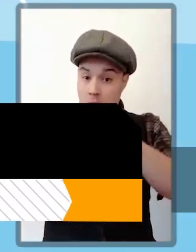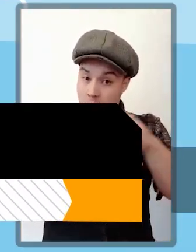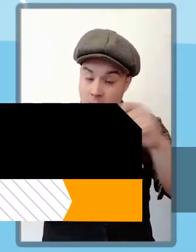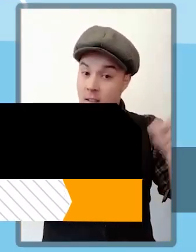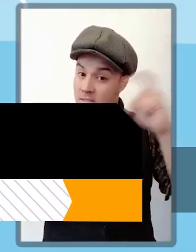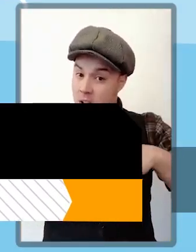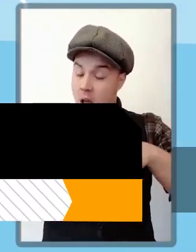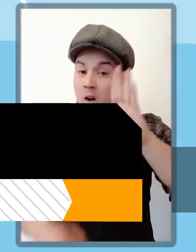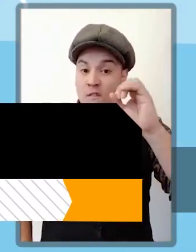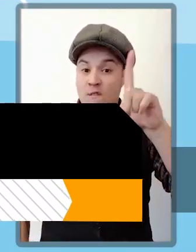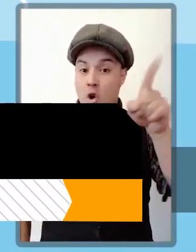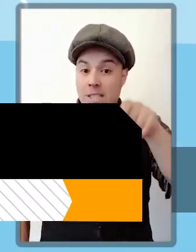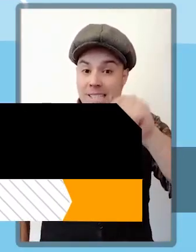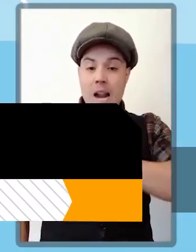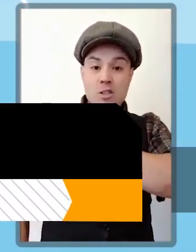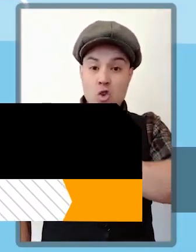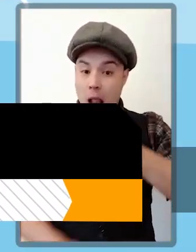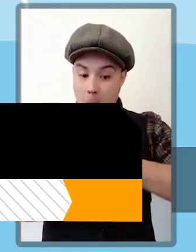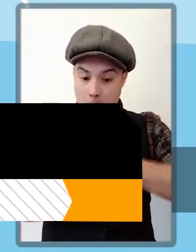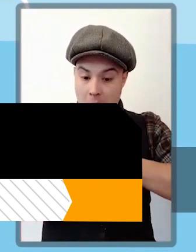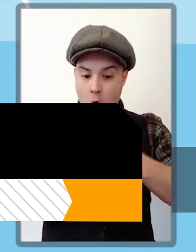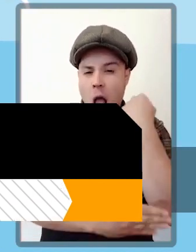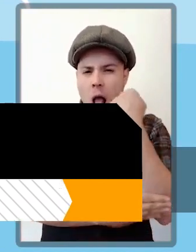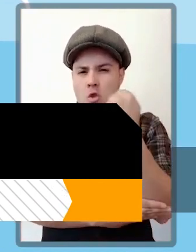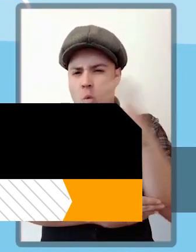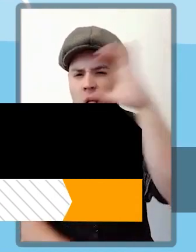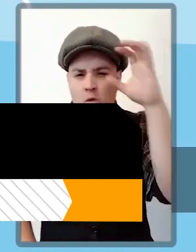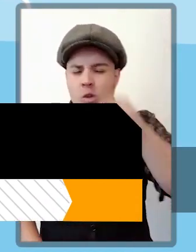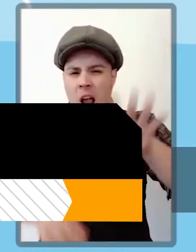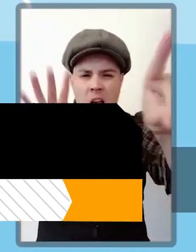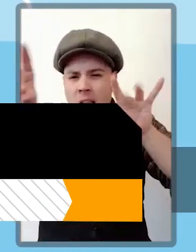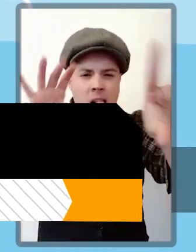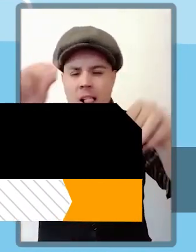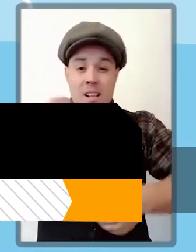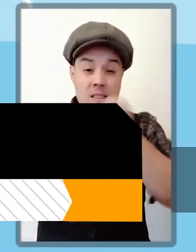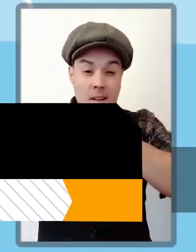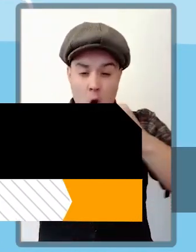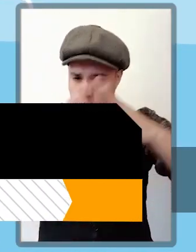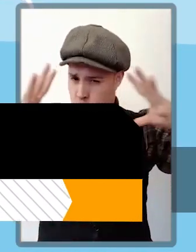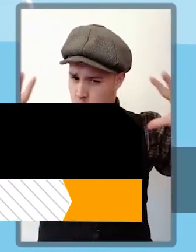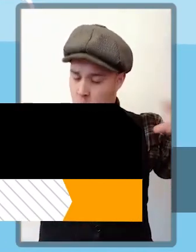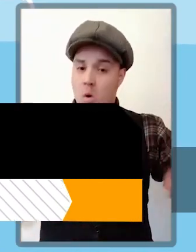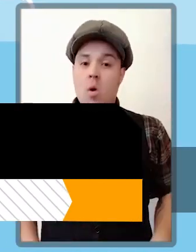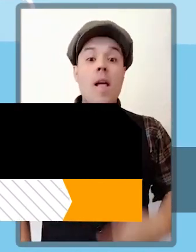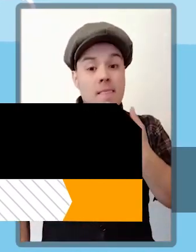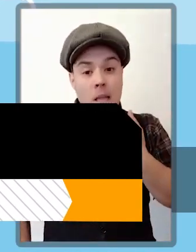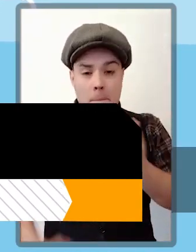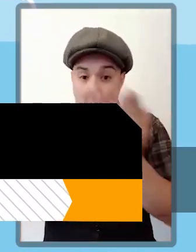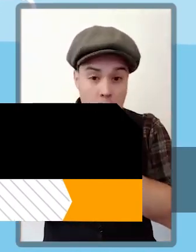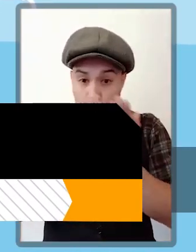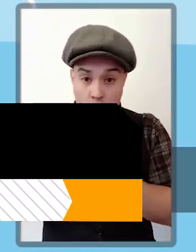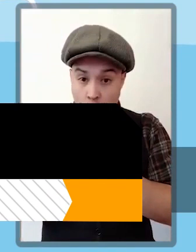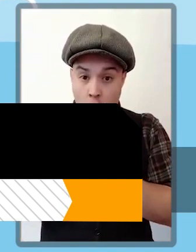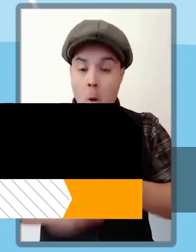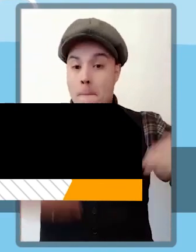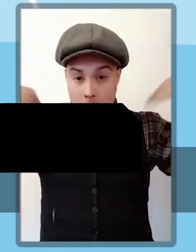Es una plataforma en línea que permite encontrar ofertas de trabajo. La inscripción es gratuita y puede realizarla cualquier persona mayor de edad. Estar